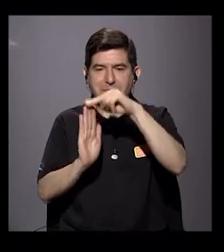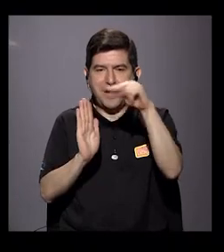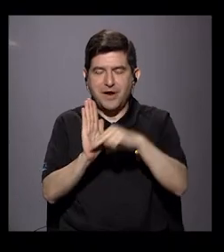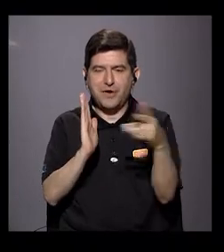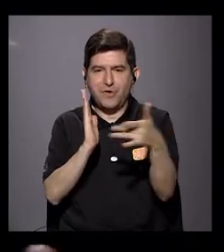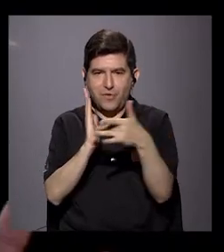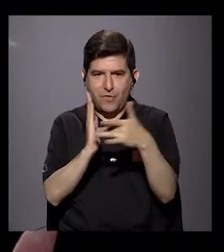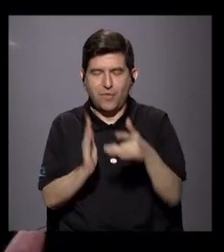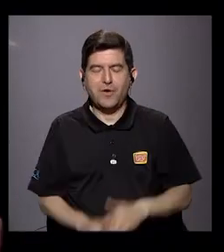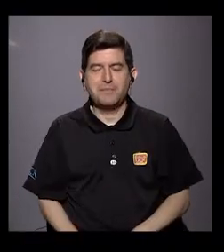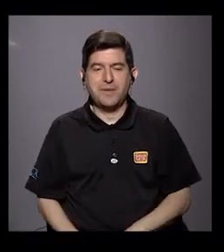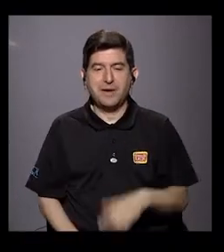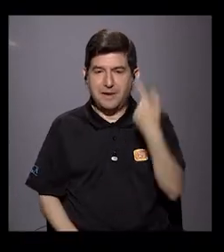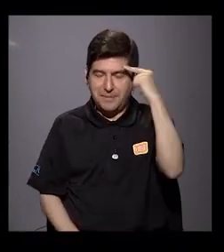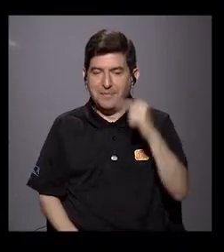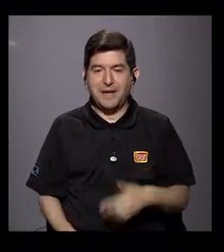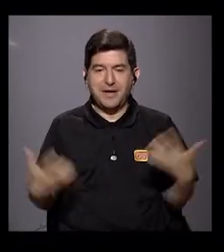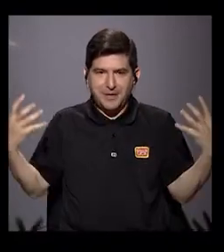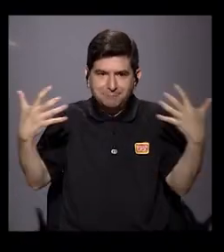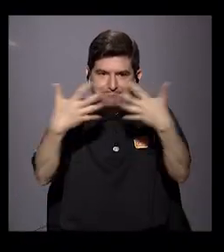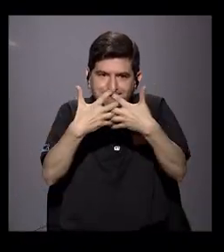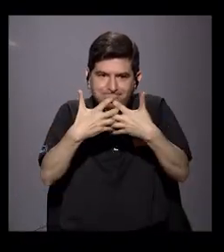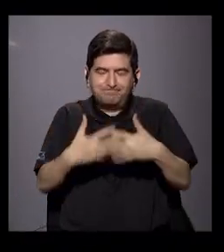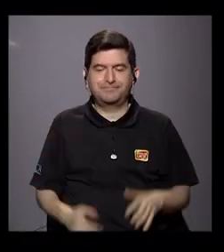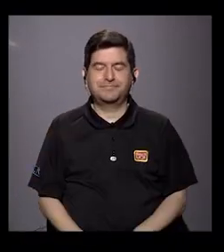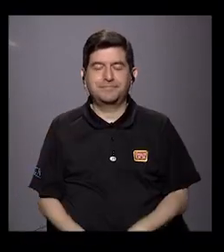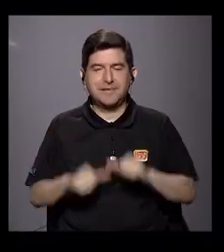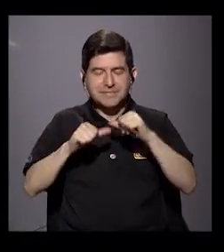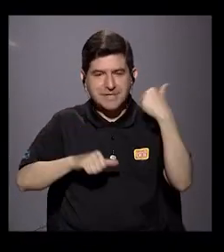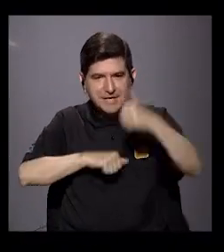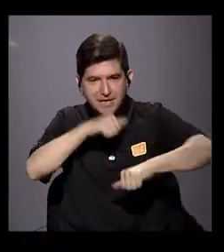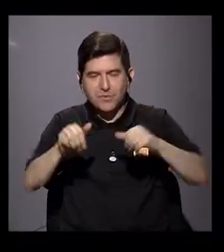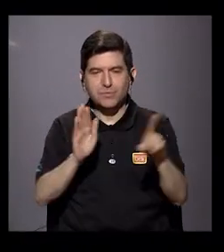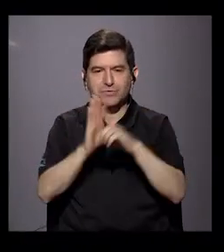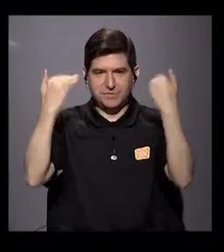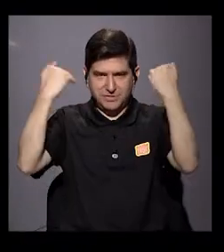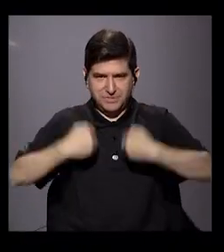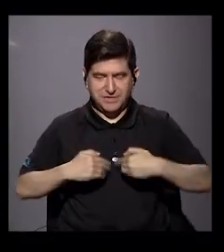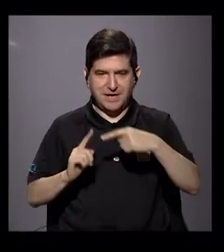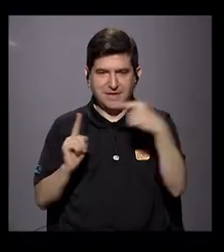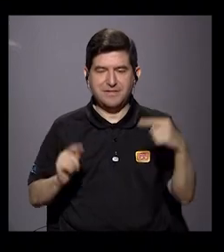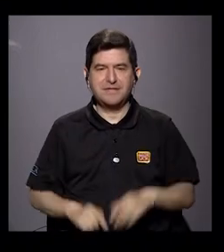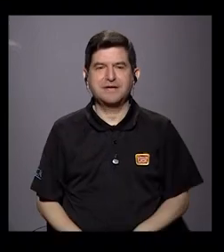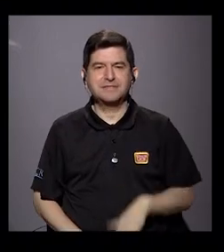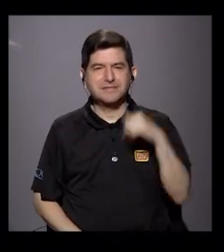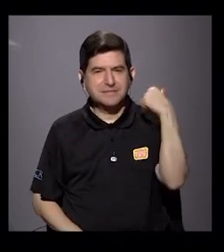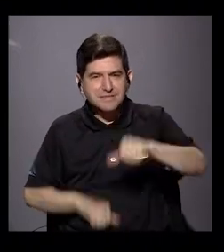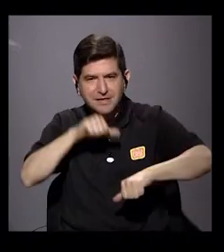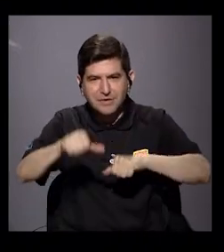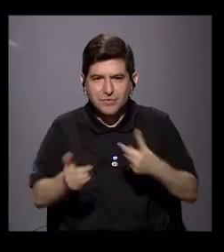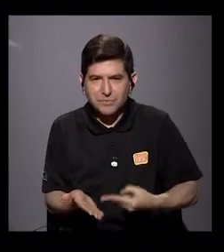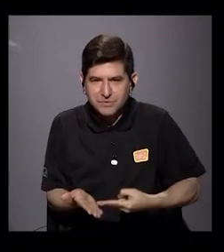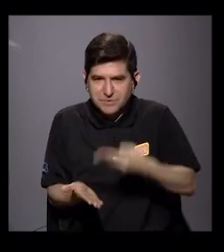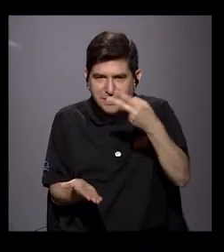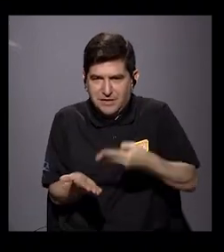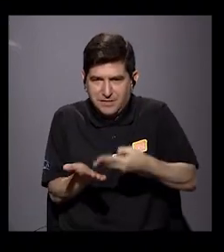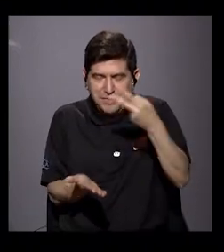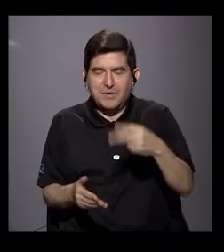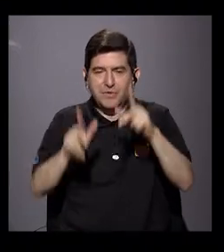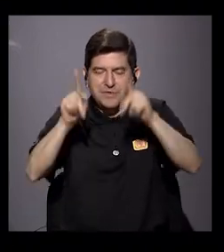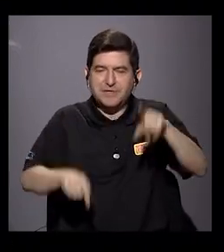de la norma terapéutica, para ser consecuentes. Así que seguimos en la lucha de los derechos humanos, de las reivindicaciones, de los